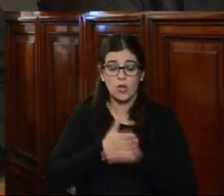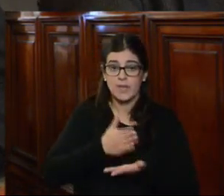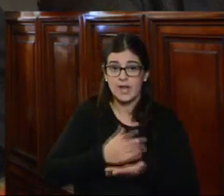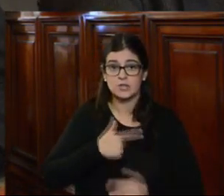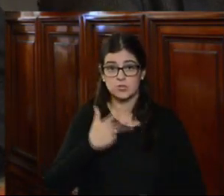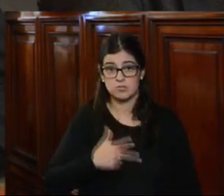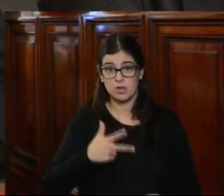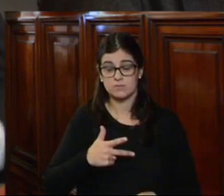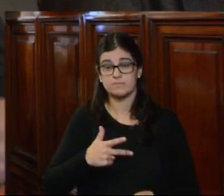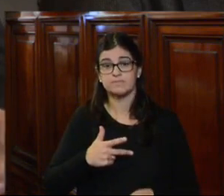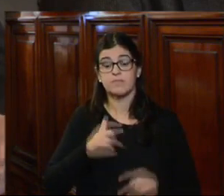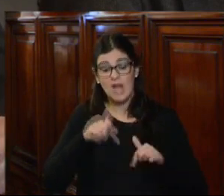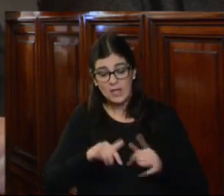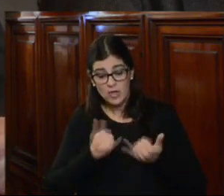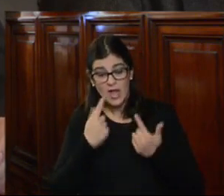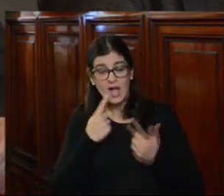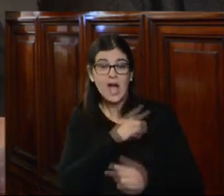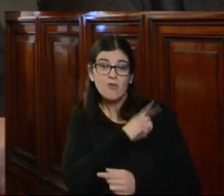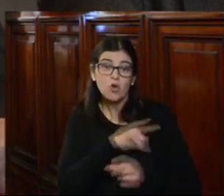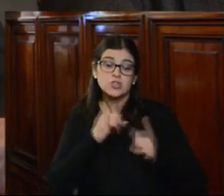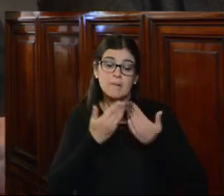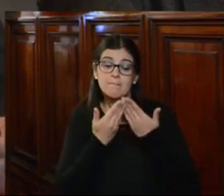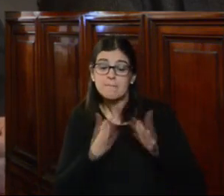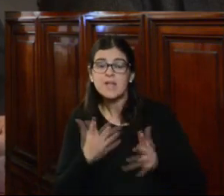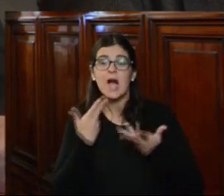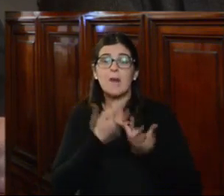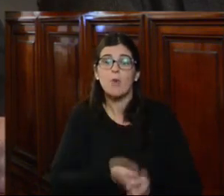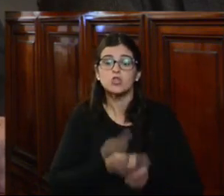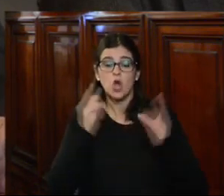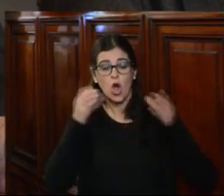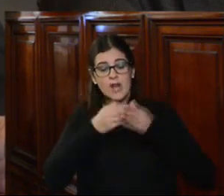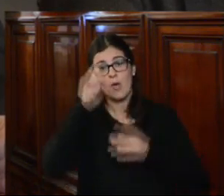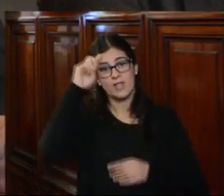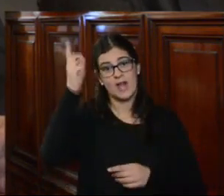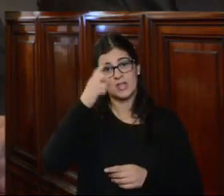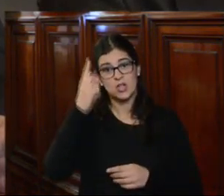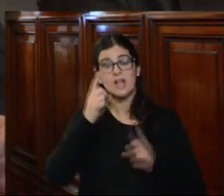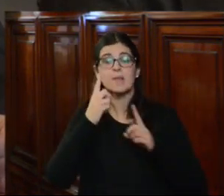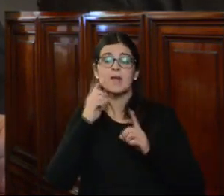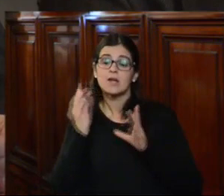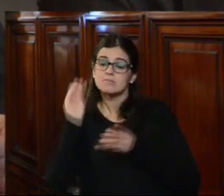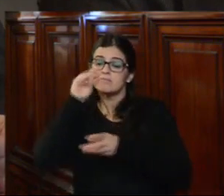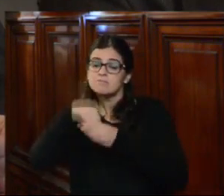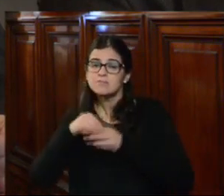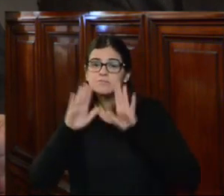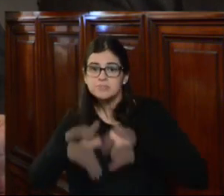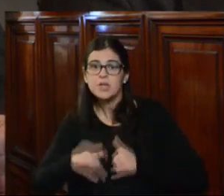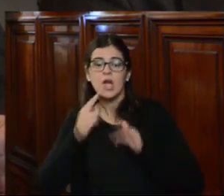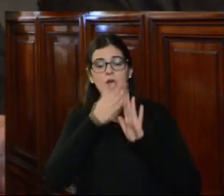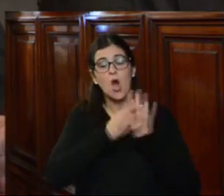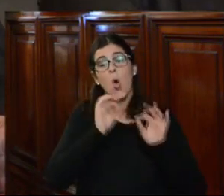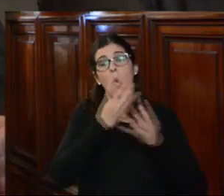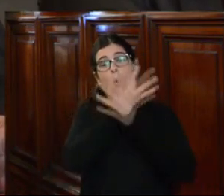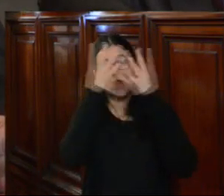humanos. Estos esfuerzos contaron desde el principio con el apoyo de organismos internacionales con competencia regional y universal